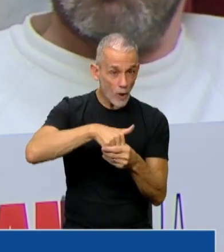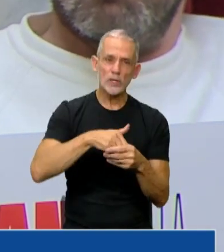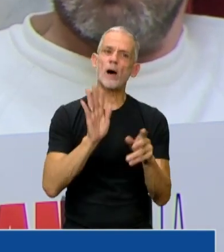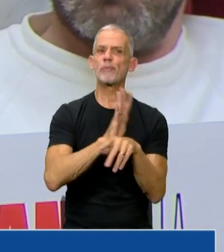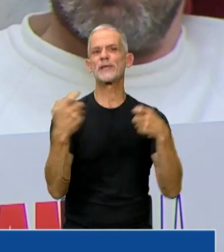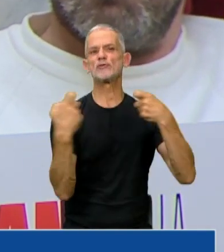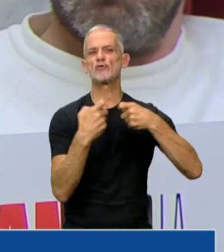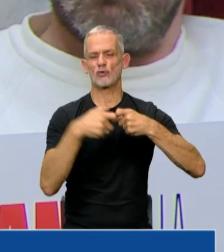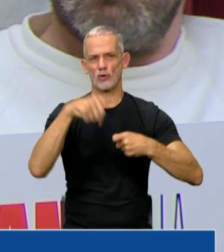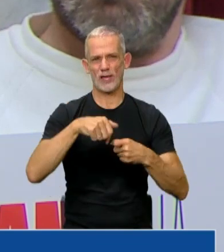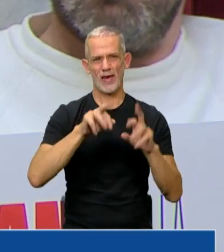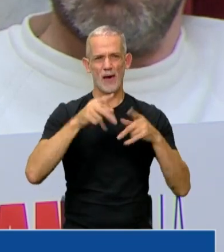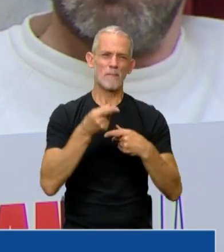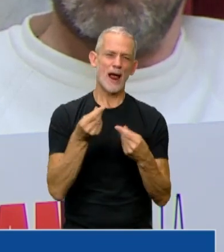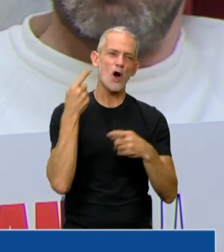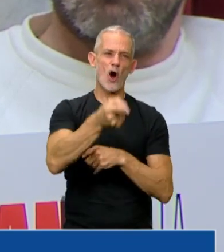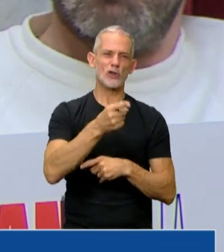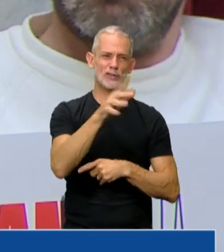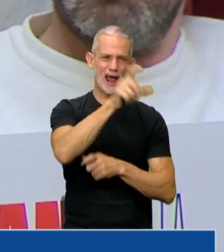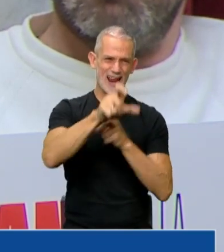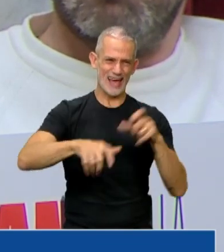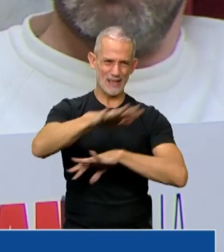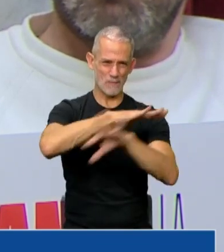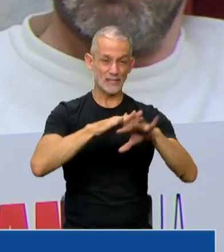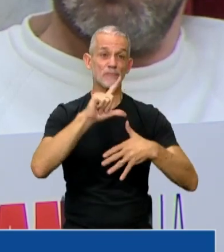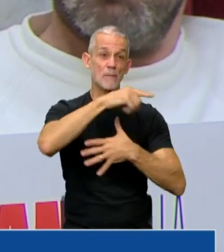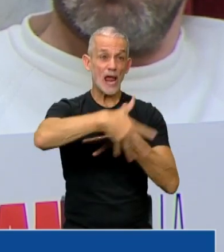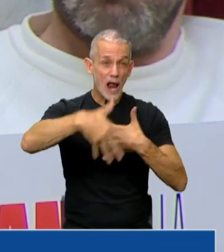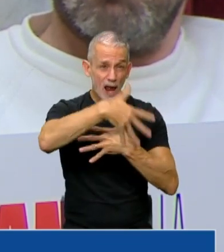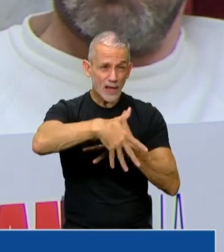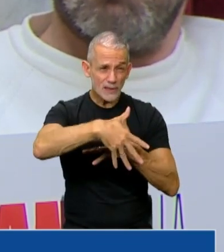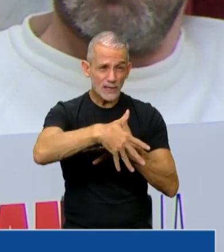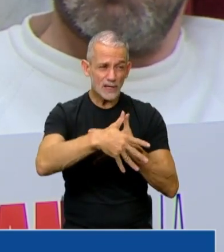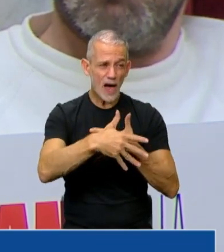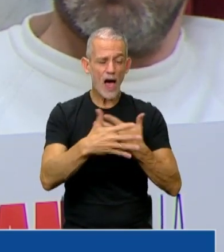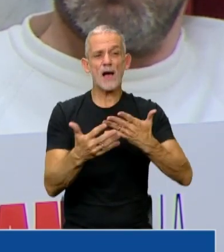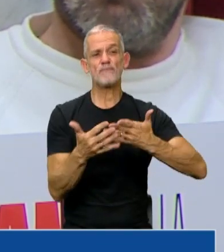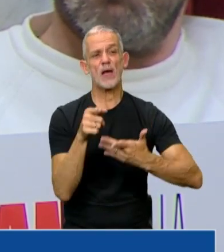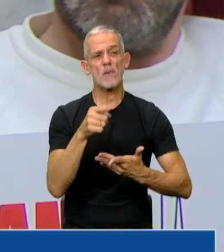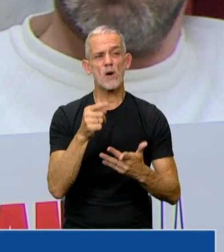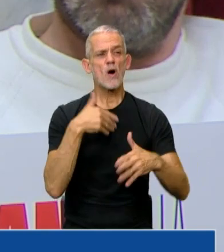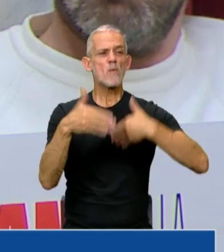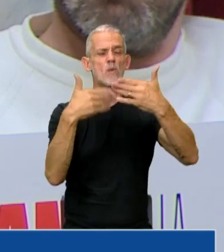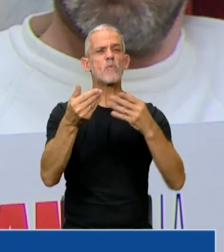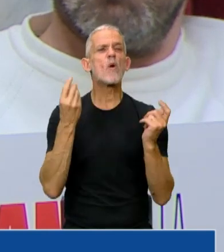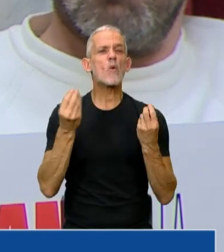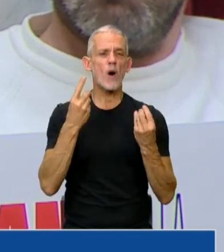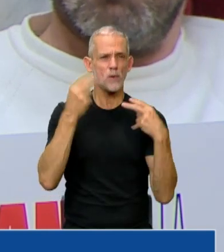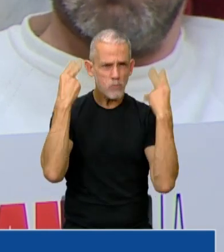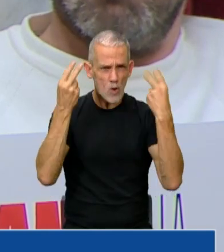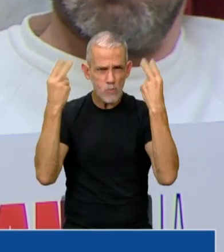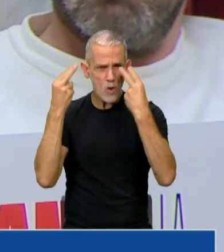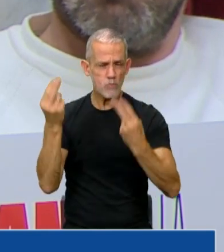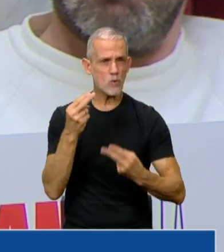cómplice de esta política contra las masas. Y es claro, en una América Latina donde lo que se están desenvolviendo a fondo son las rebeliones